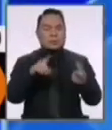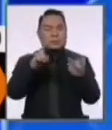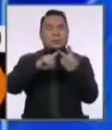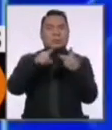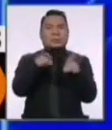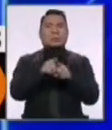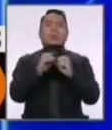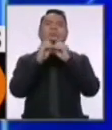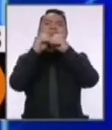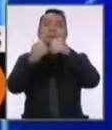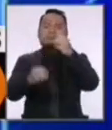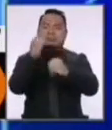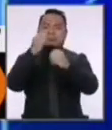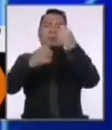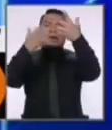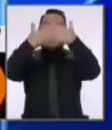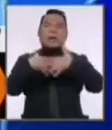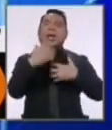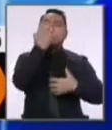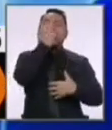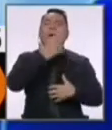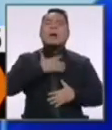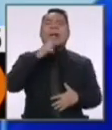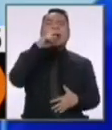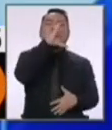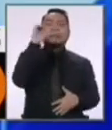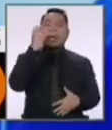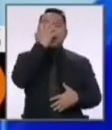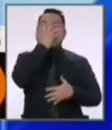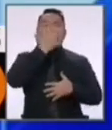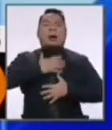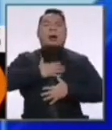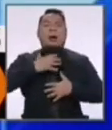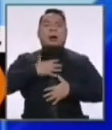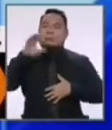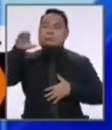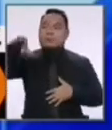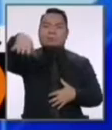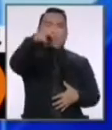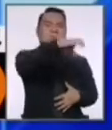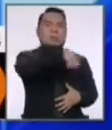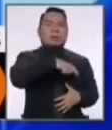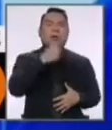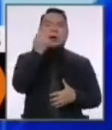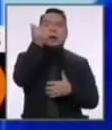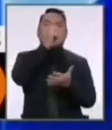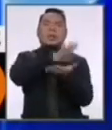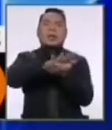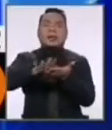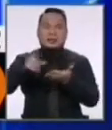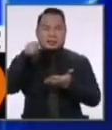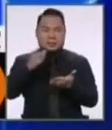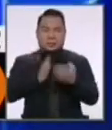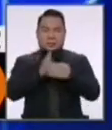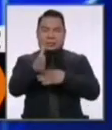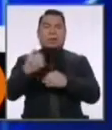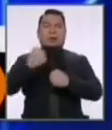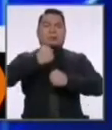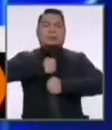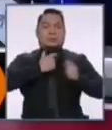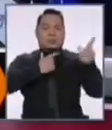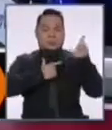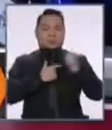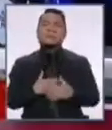plantas de oxígeno, 100 plantas de oxígeno a nivel nacional, que se distribuirá de manera gratuita a través de nuestras Fuerzas